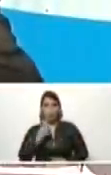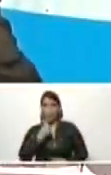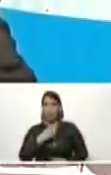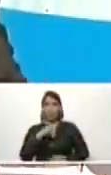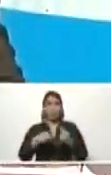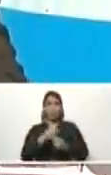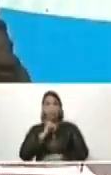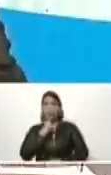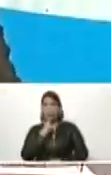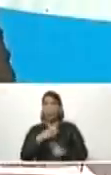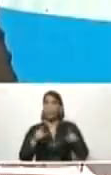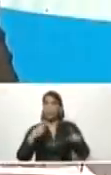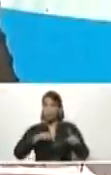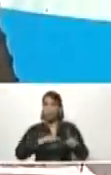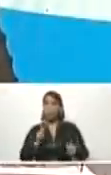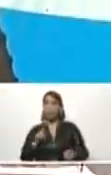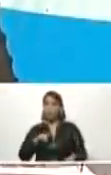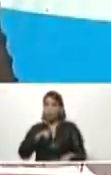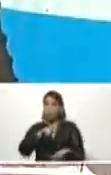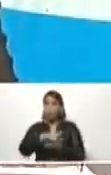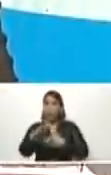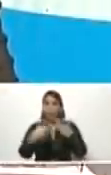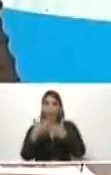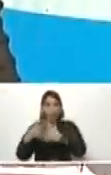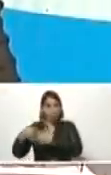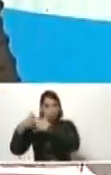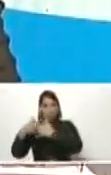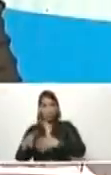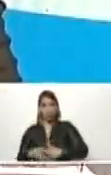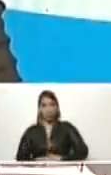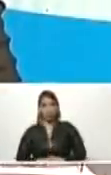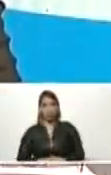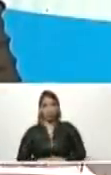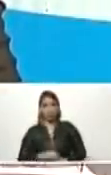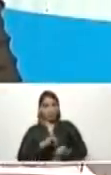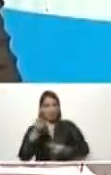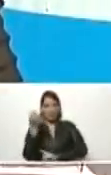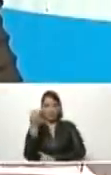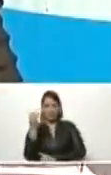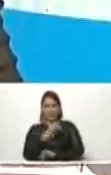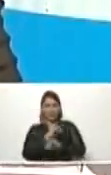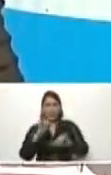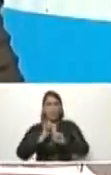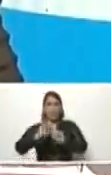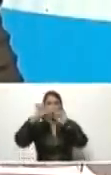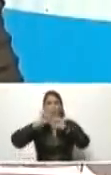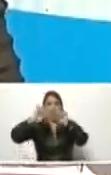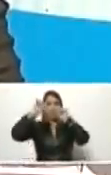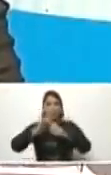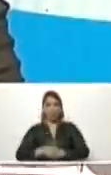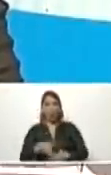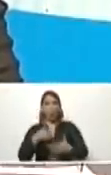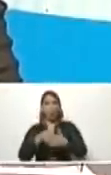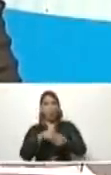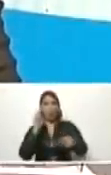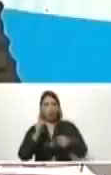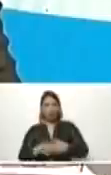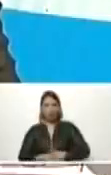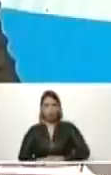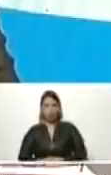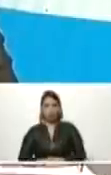Pero de que estaremos, estaremos. Ya esa cumbre es la cumbre de la protesta contra la exclusión